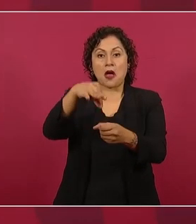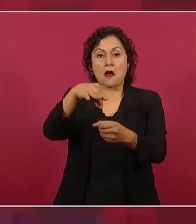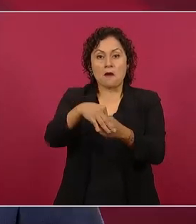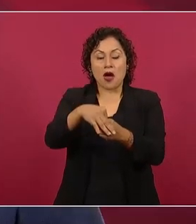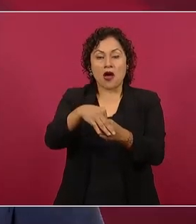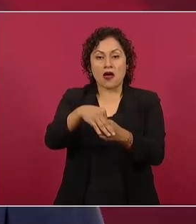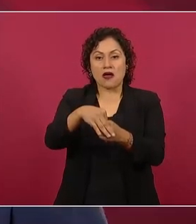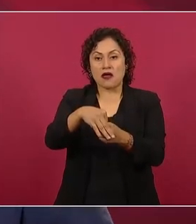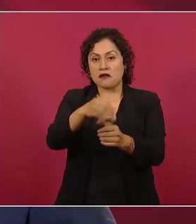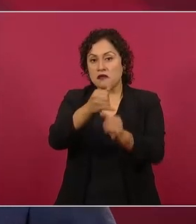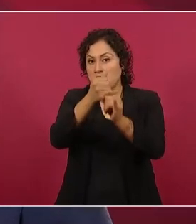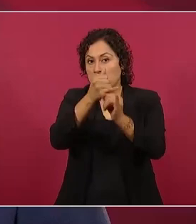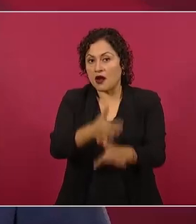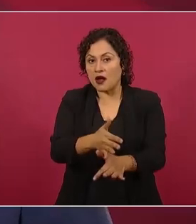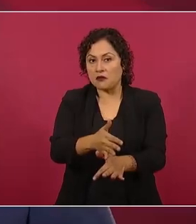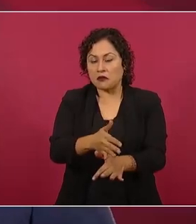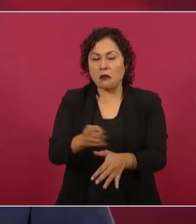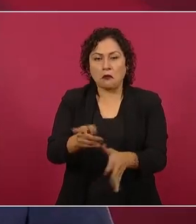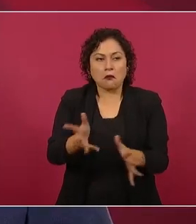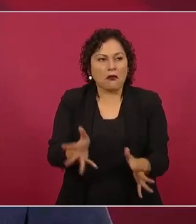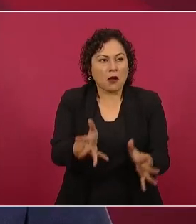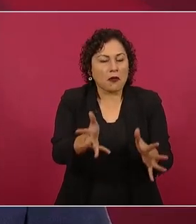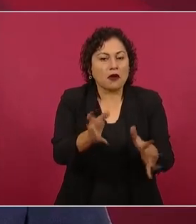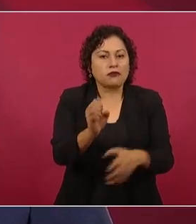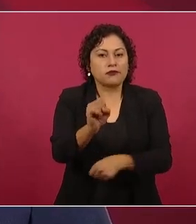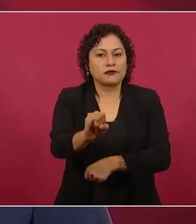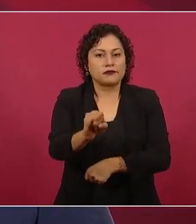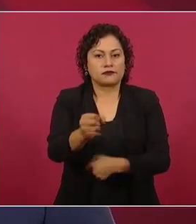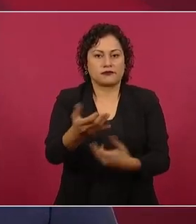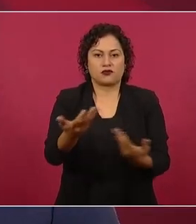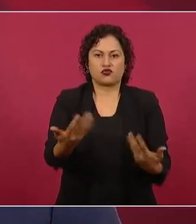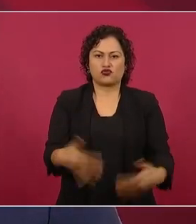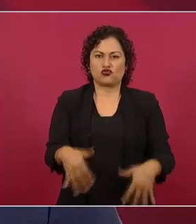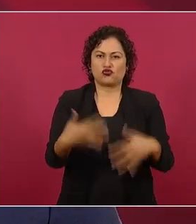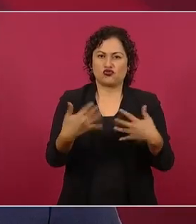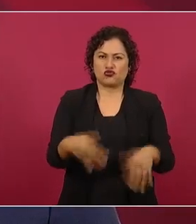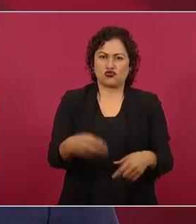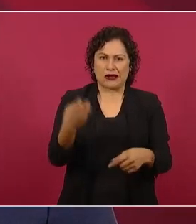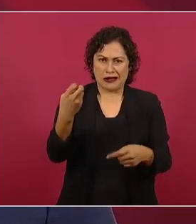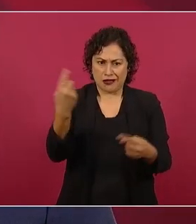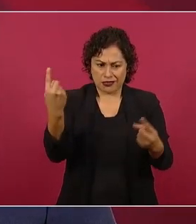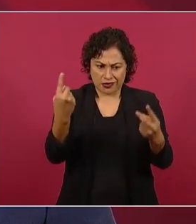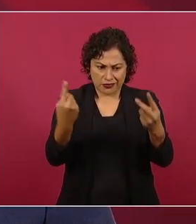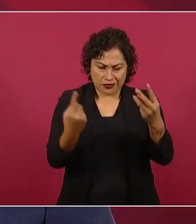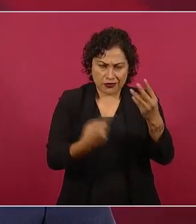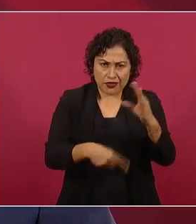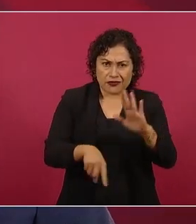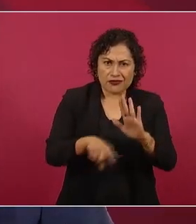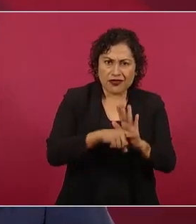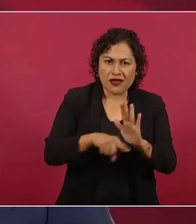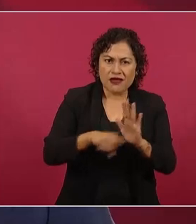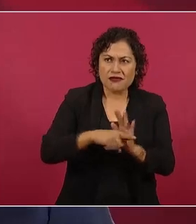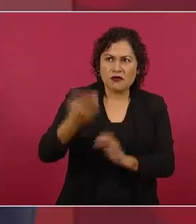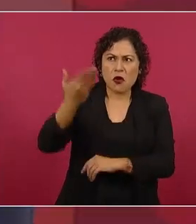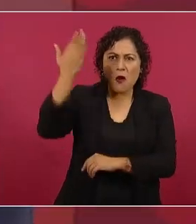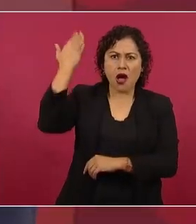Todo eso se pudo haber evitado si se hubiese respetado